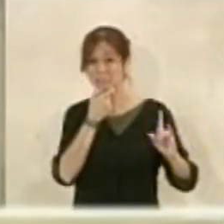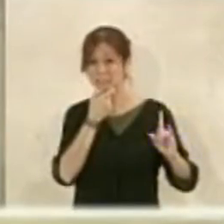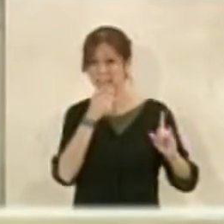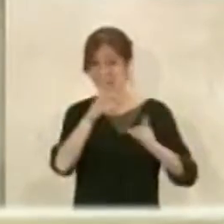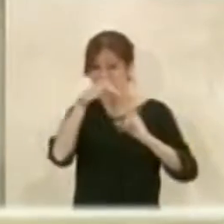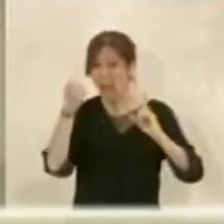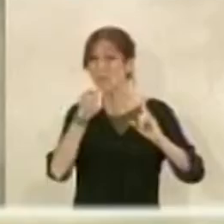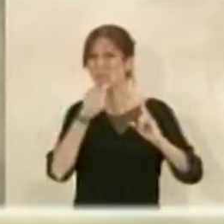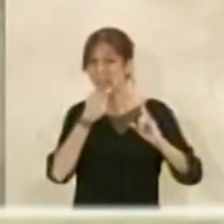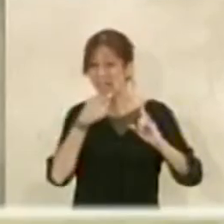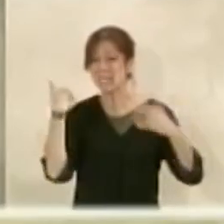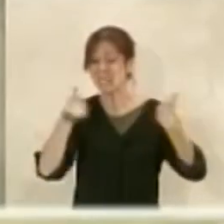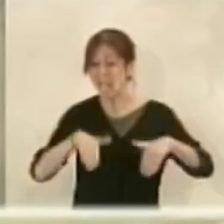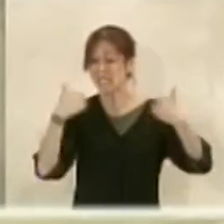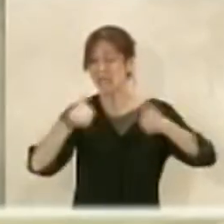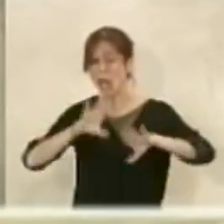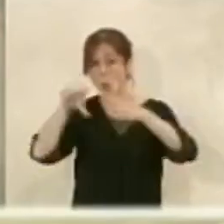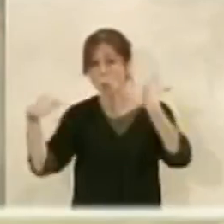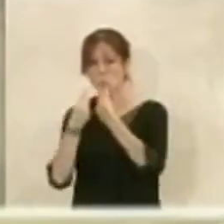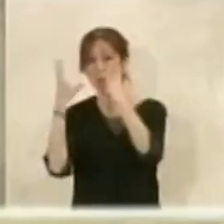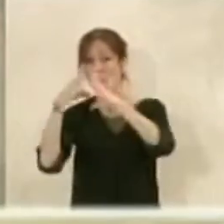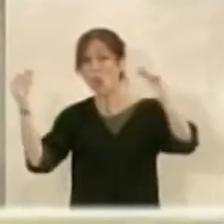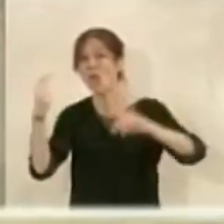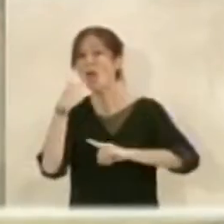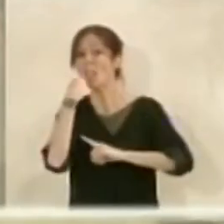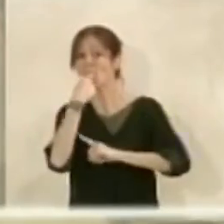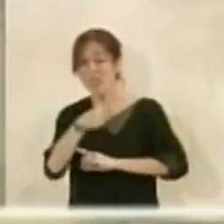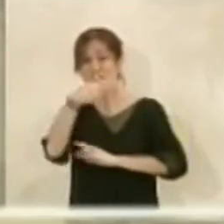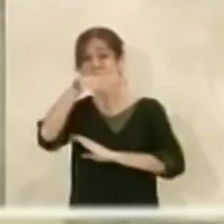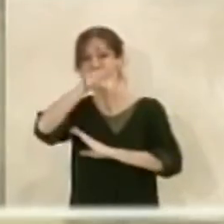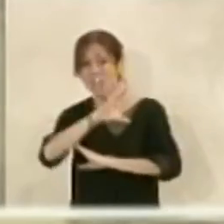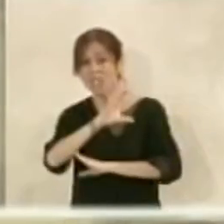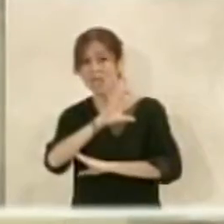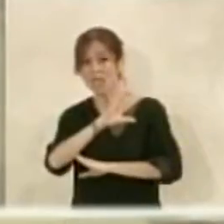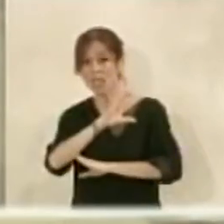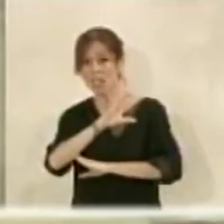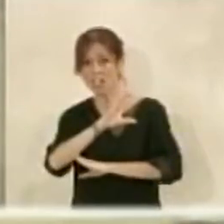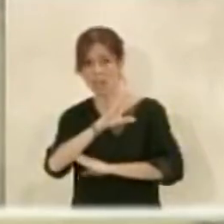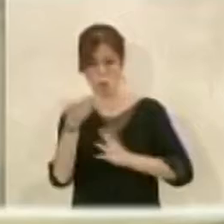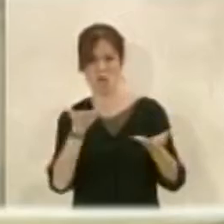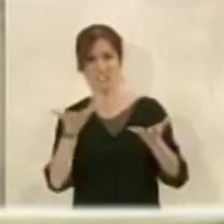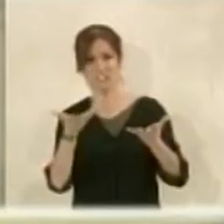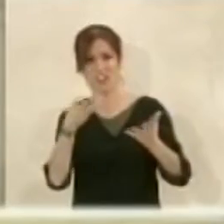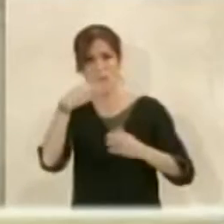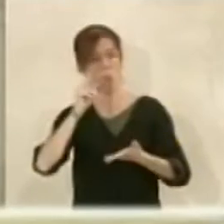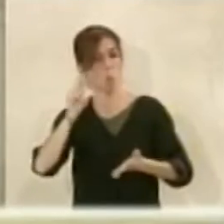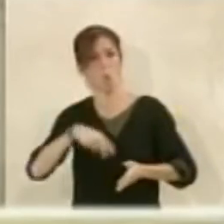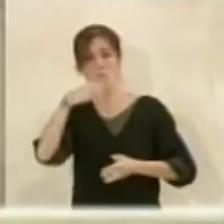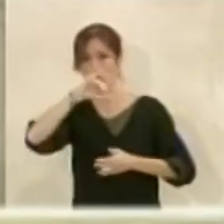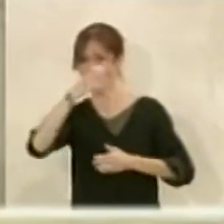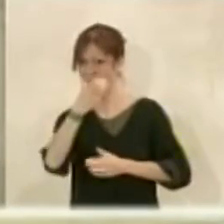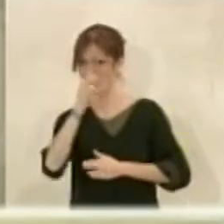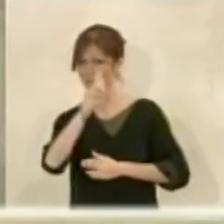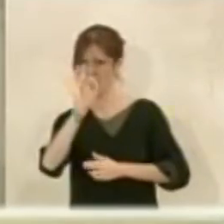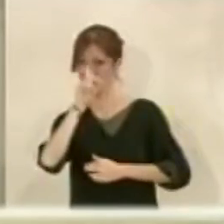cuando se ha vendido por activa y por pasiva por parte de la Junta de Andalucía se declaró BIC eso por vía de urgencia eso no ha